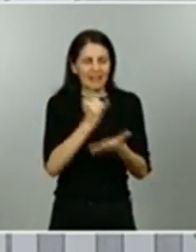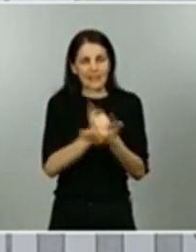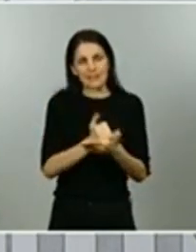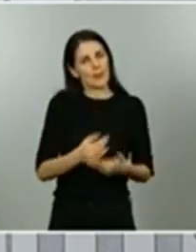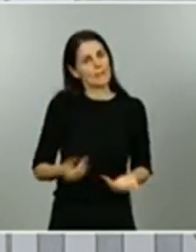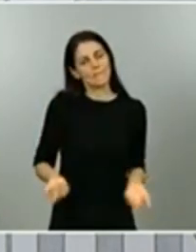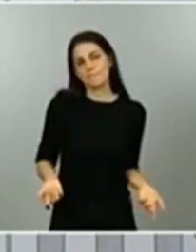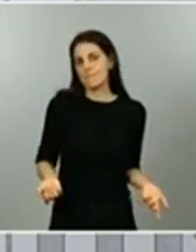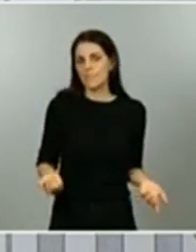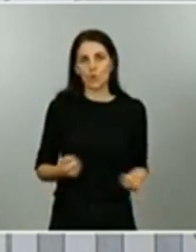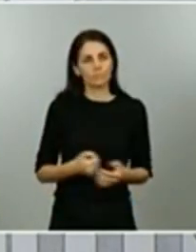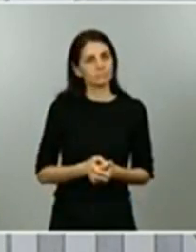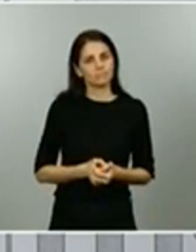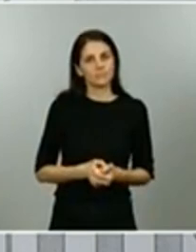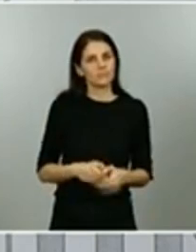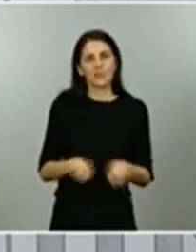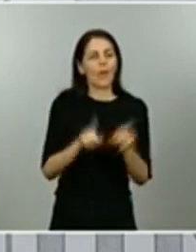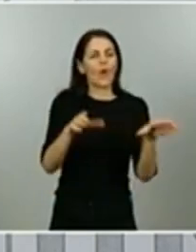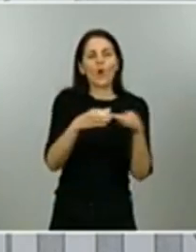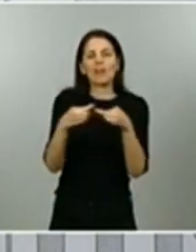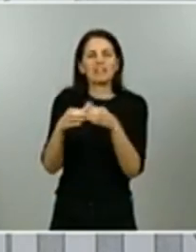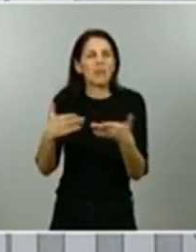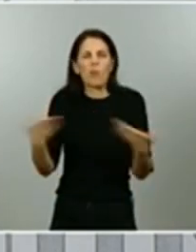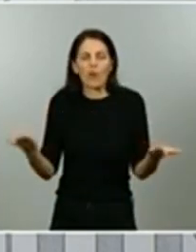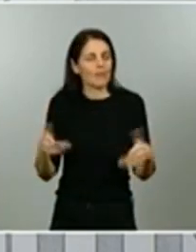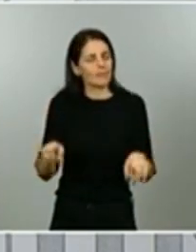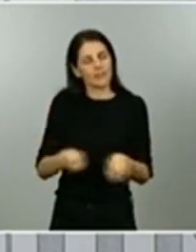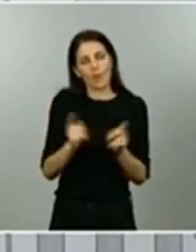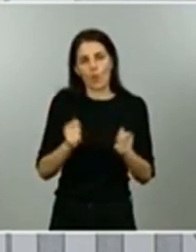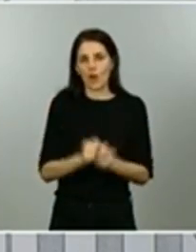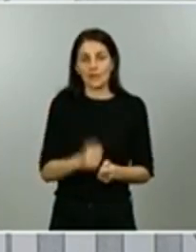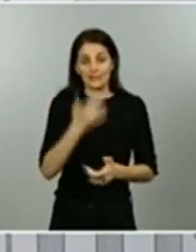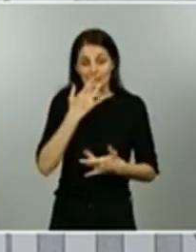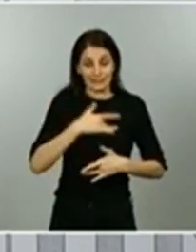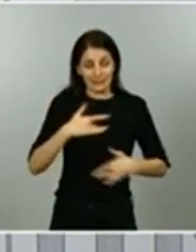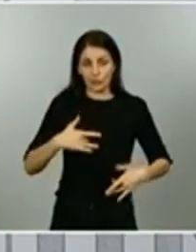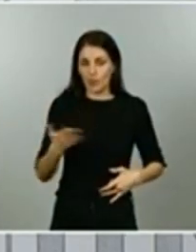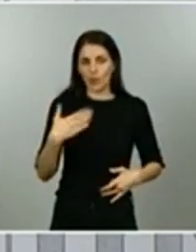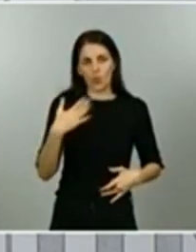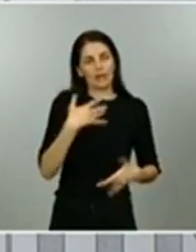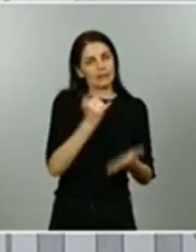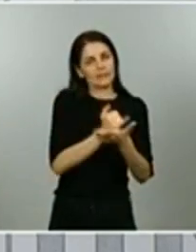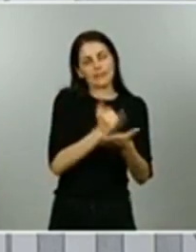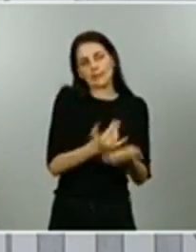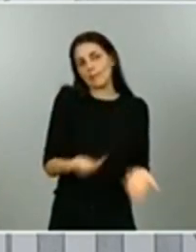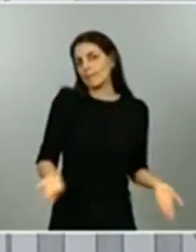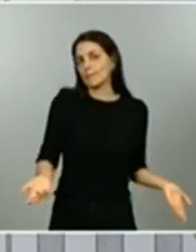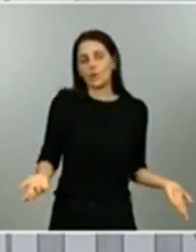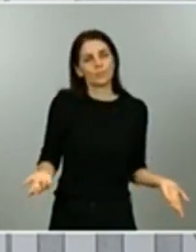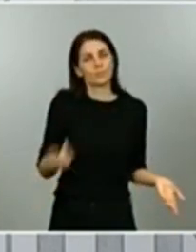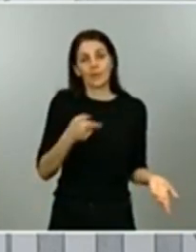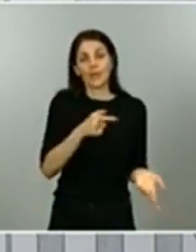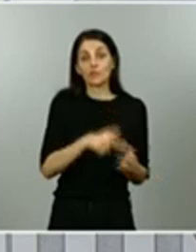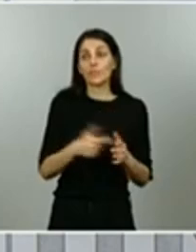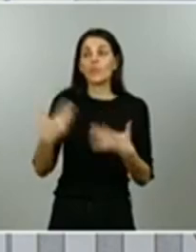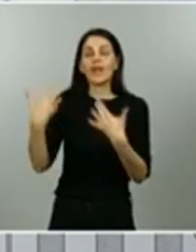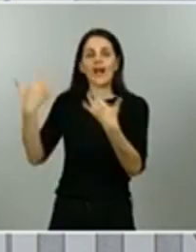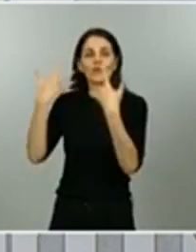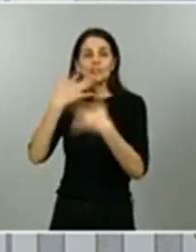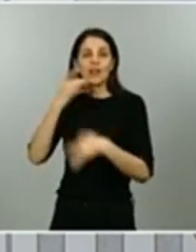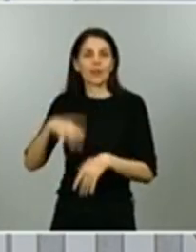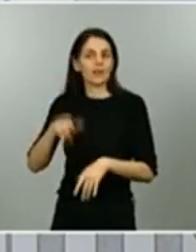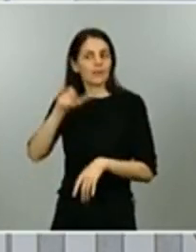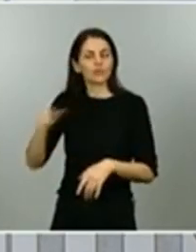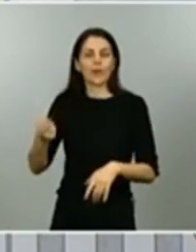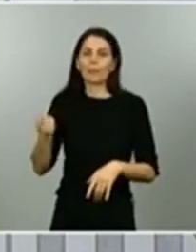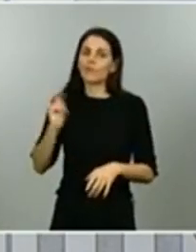colectivo esto conforme nos aconsejan los técnicos los profesionales del mundo de epidemiología se tiene que hacer en base